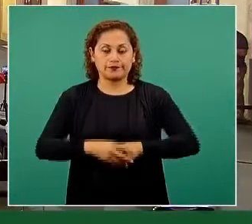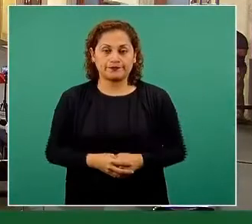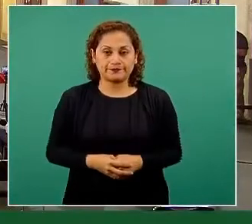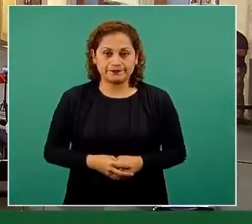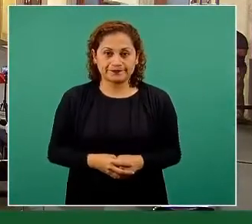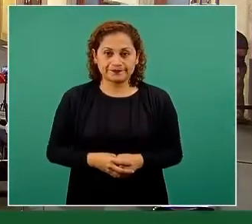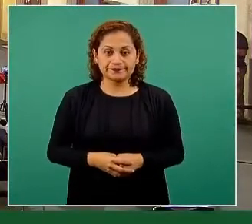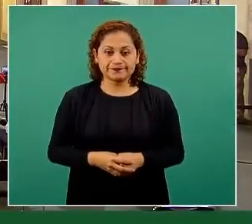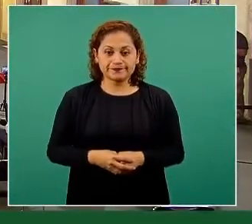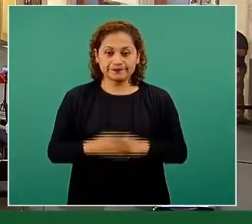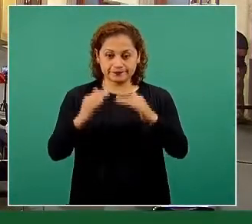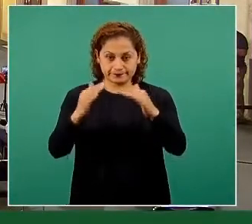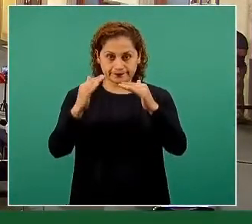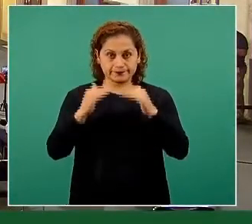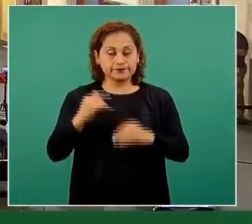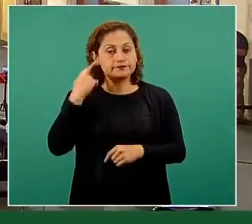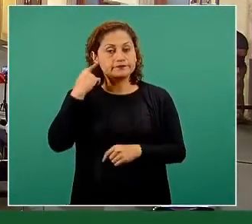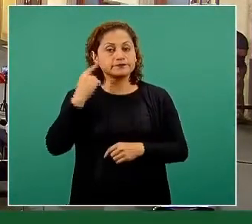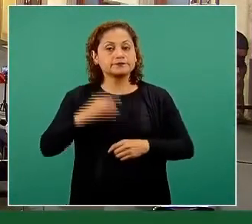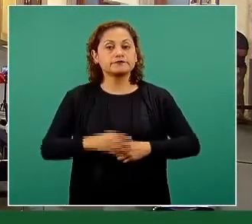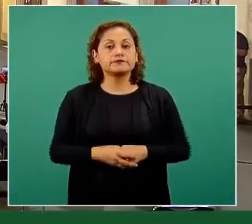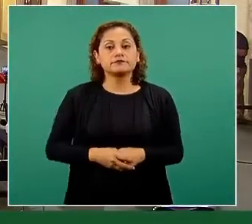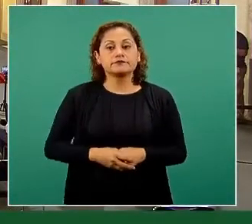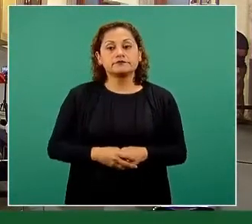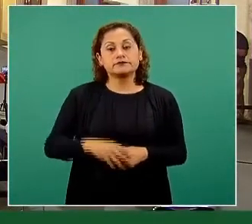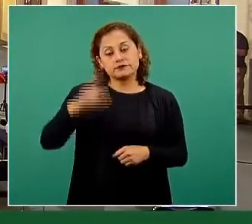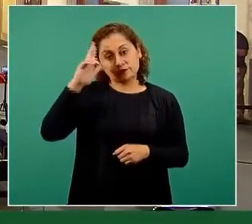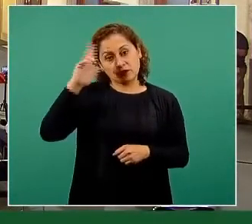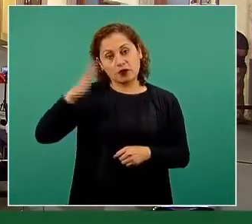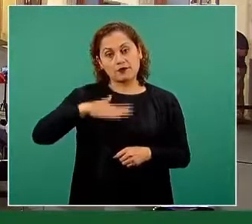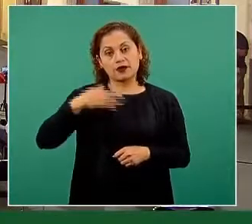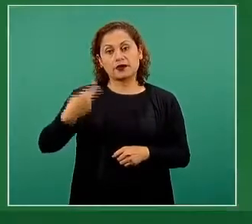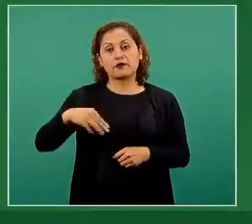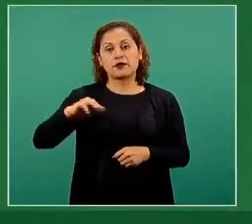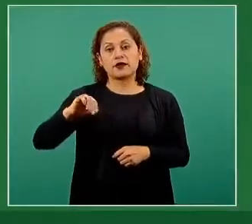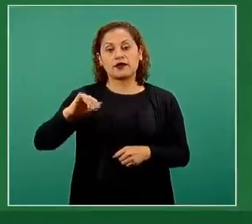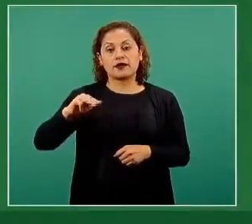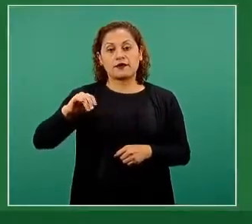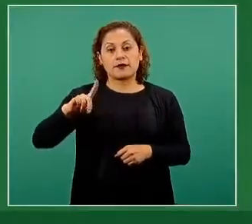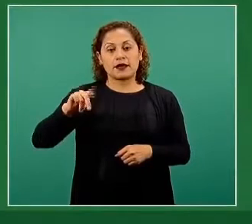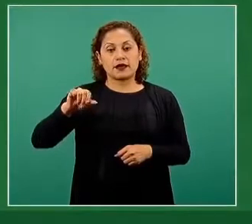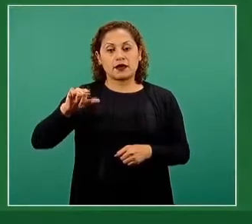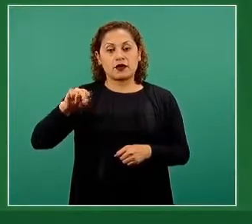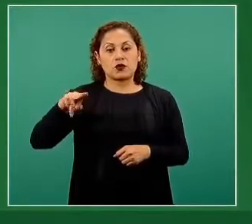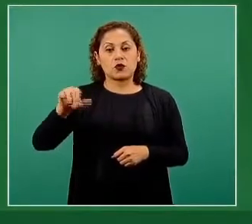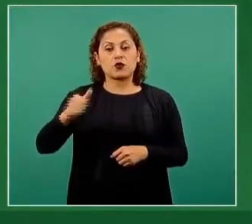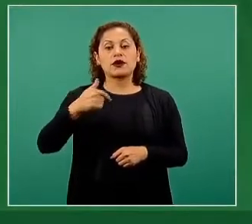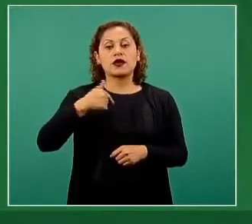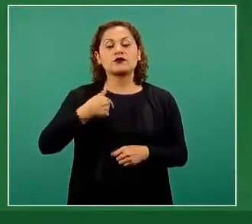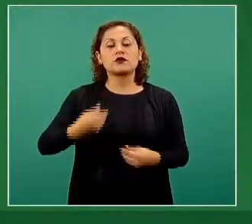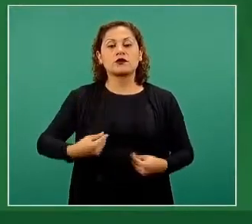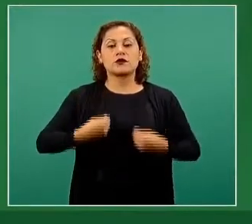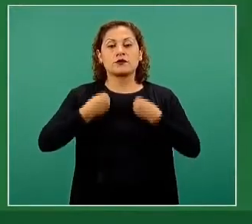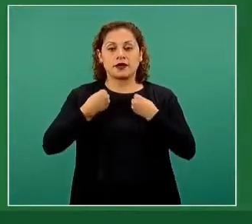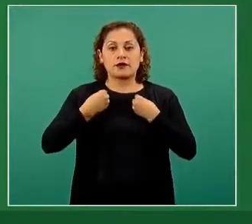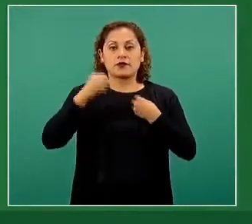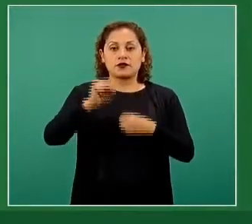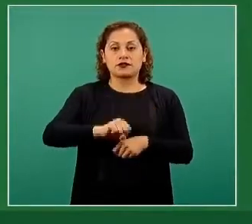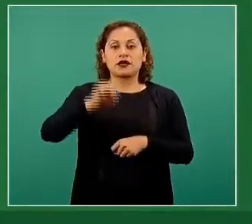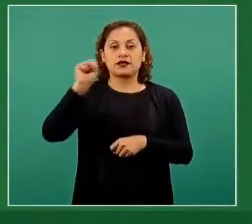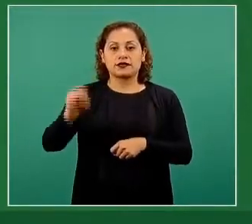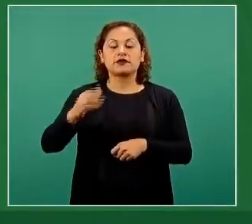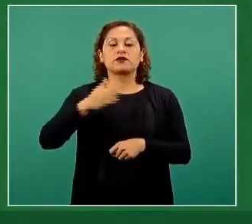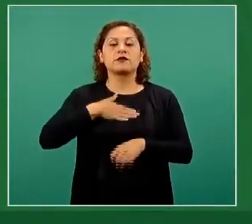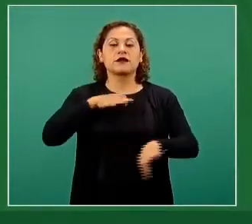Los audios. Soy Imelda Luna, soy de Saltillo, soy dentista y madre de familia.